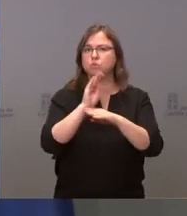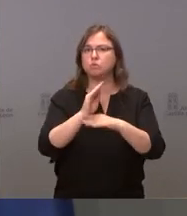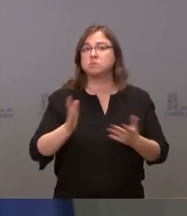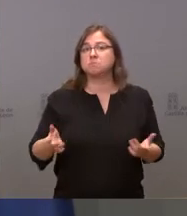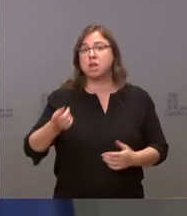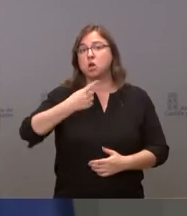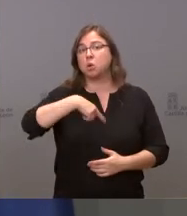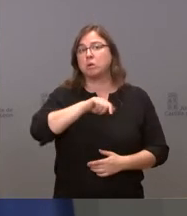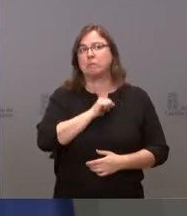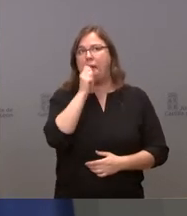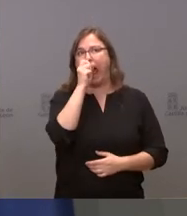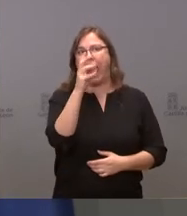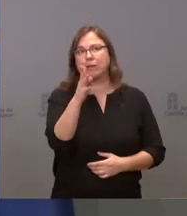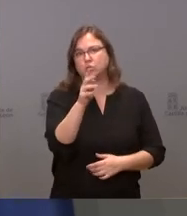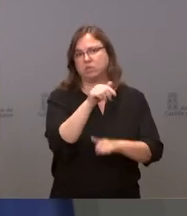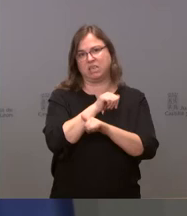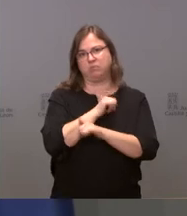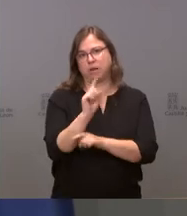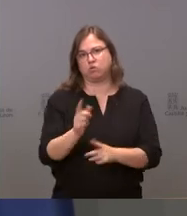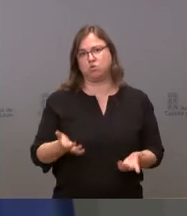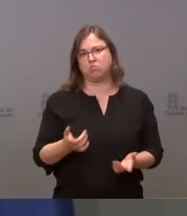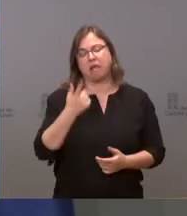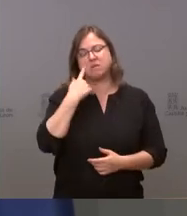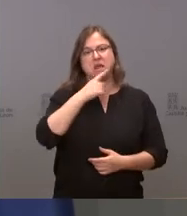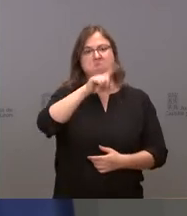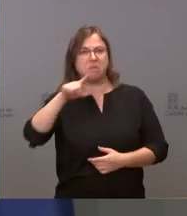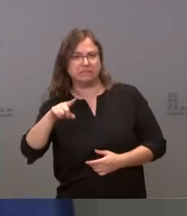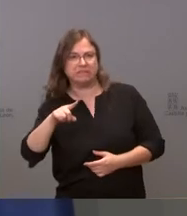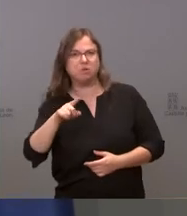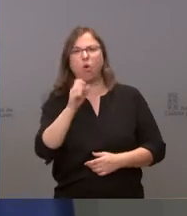nosotros no esperamos que esto dure años. Esperamos que dure meses, no años.